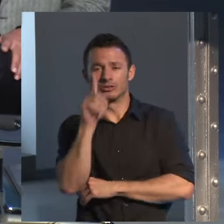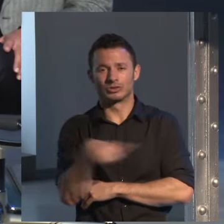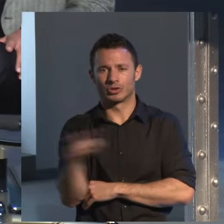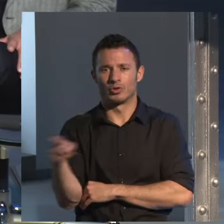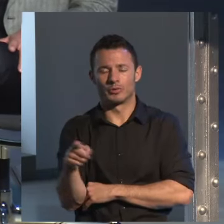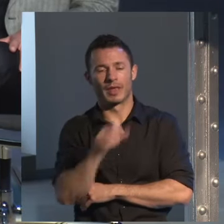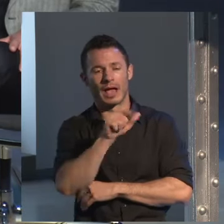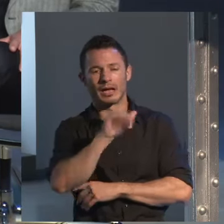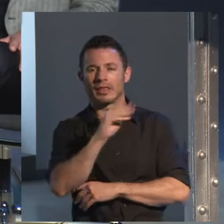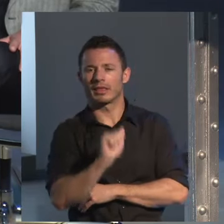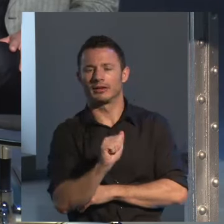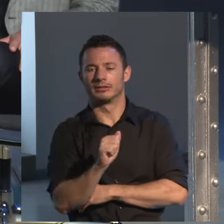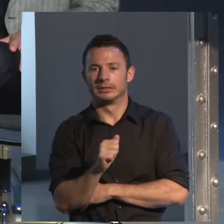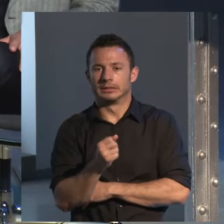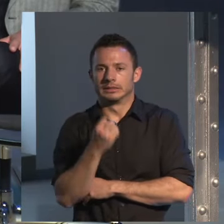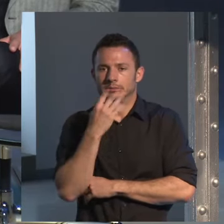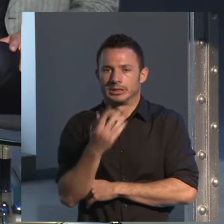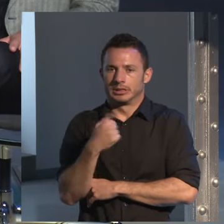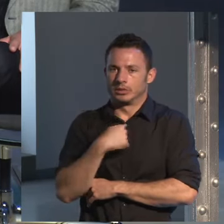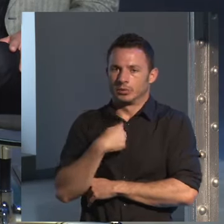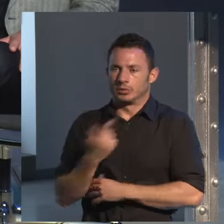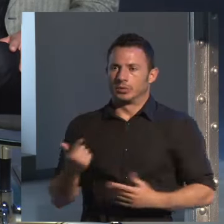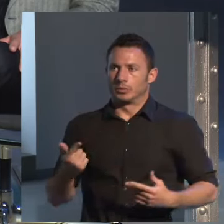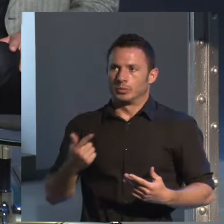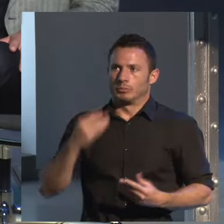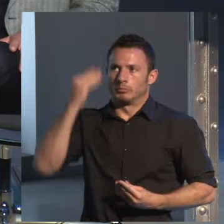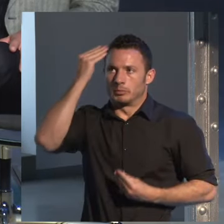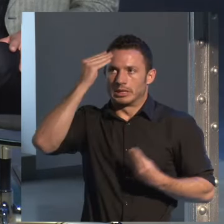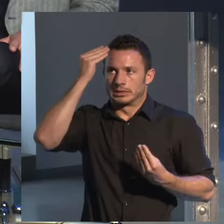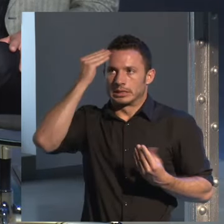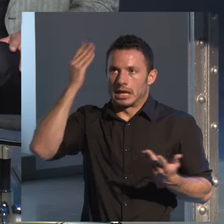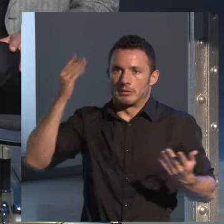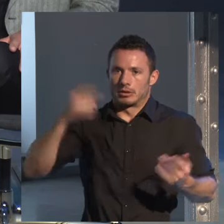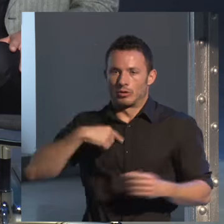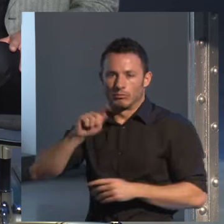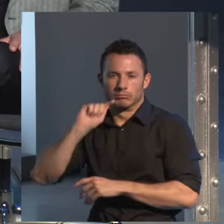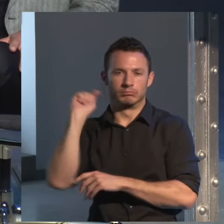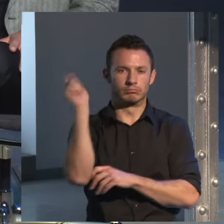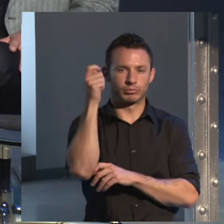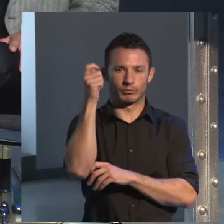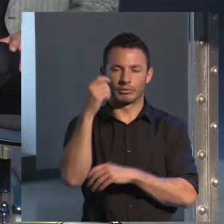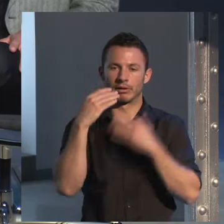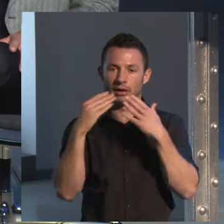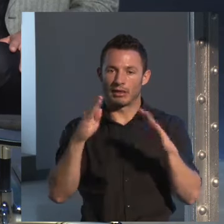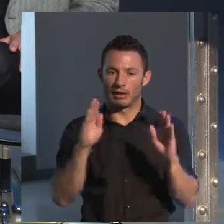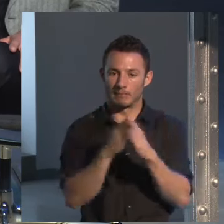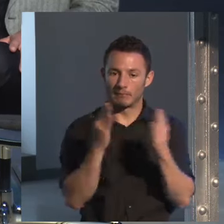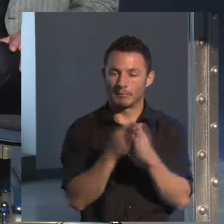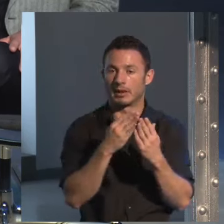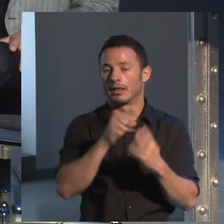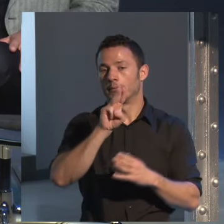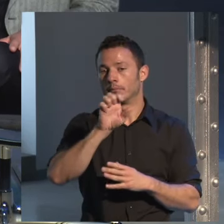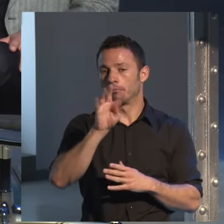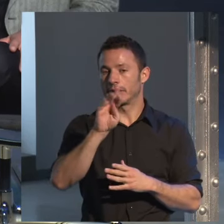Bueno, yo tampoco pensaba que iba a tener nunca éxito con las novelas de Petra Delicado,